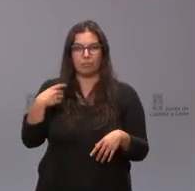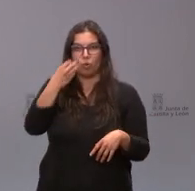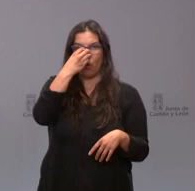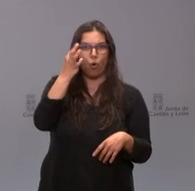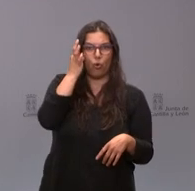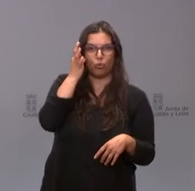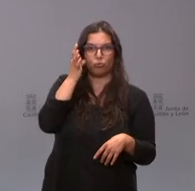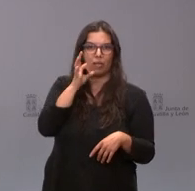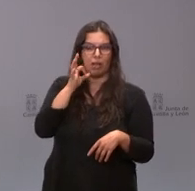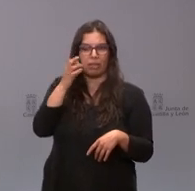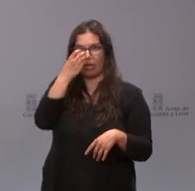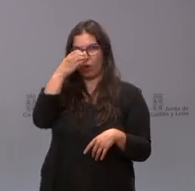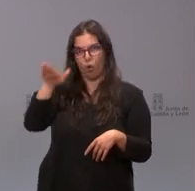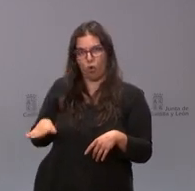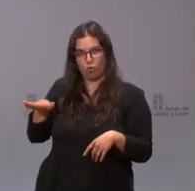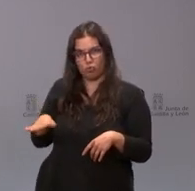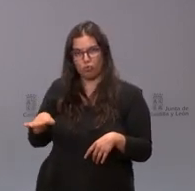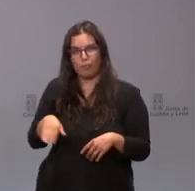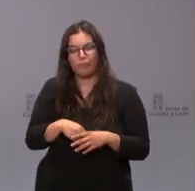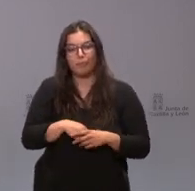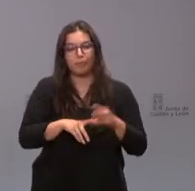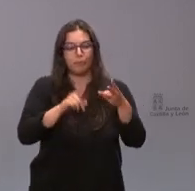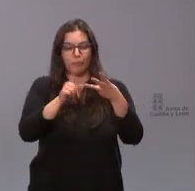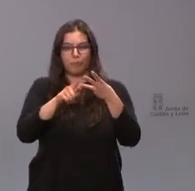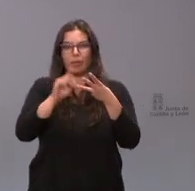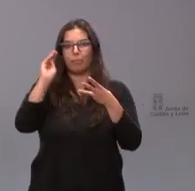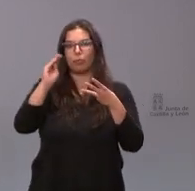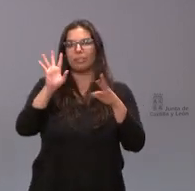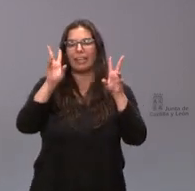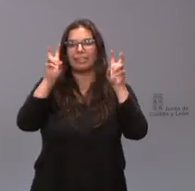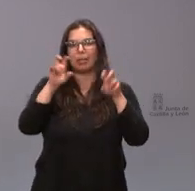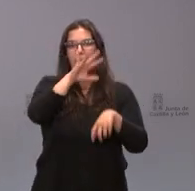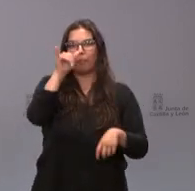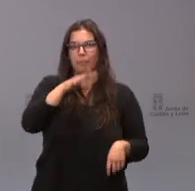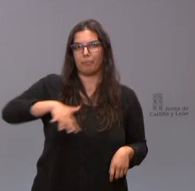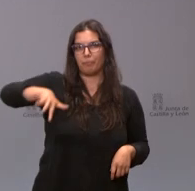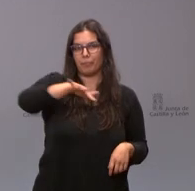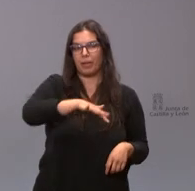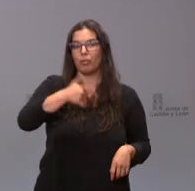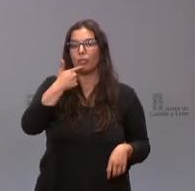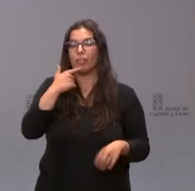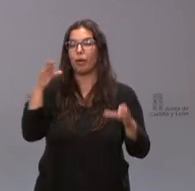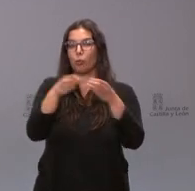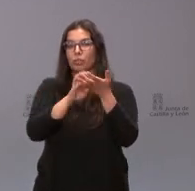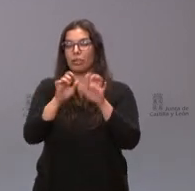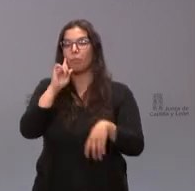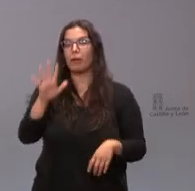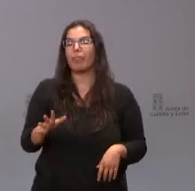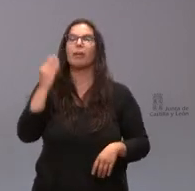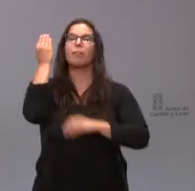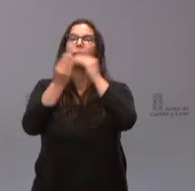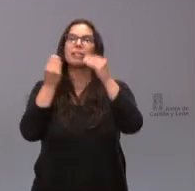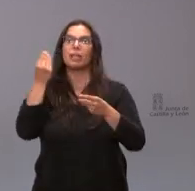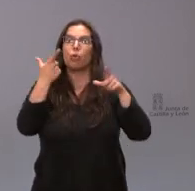encuentran y para terminar una pregunta del vierzo y es que al parecer la junta está planteando el cierre de un aula de